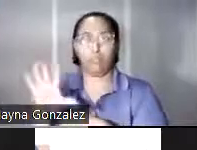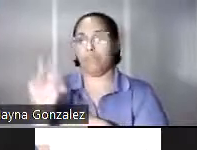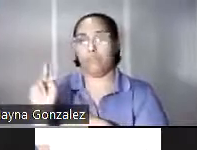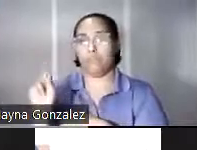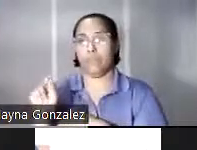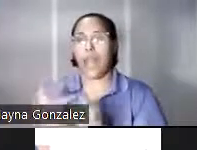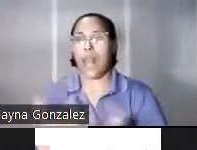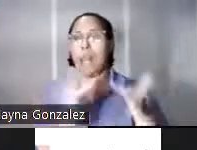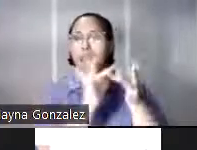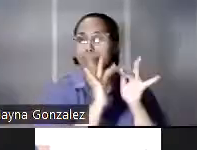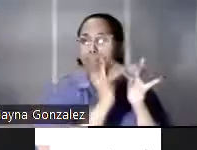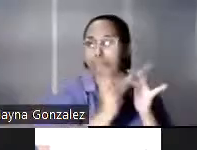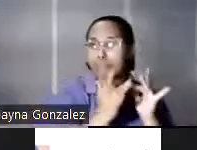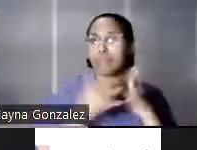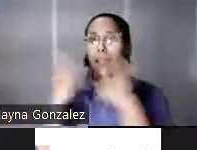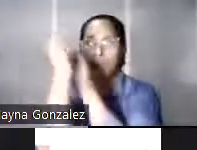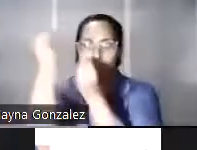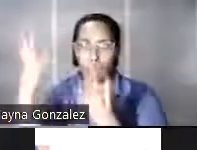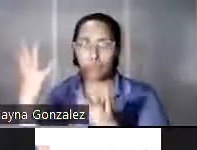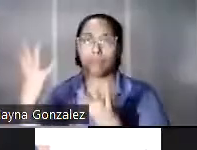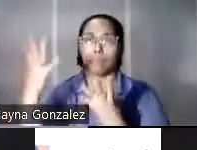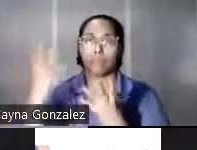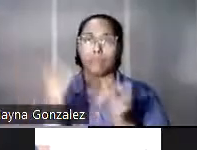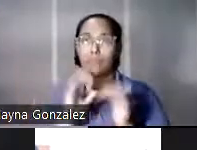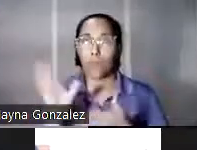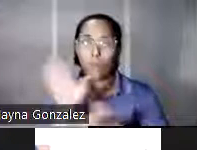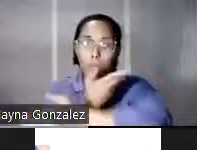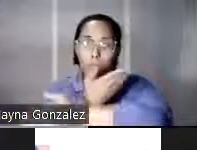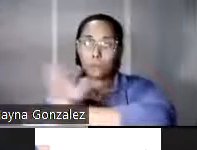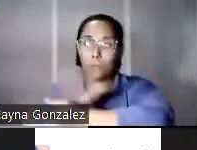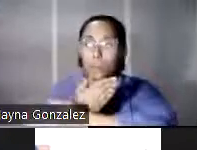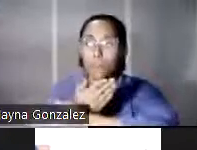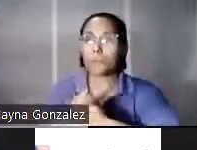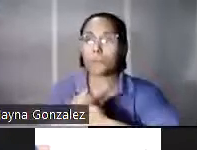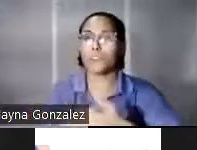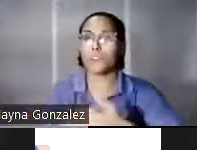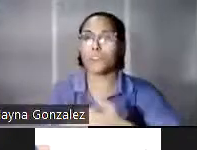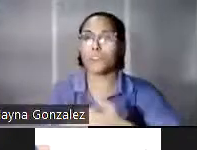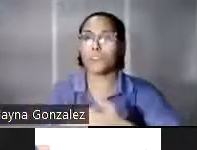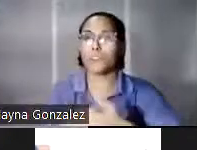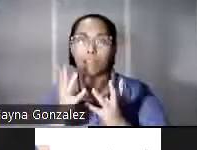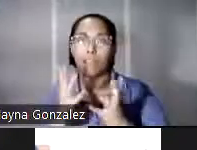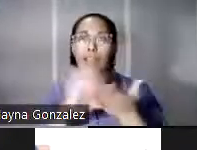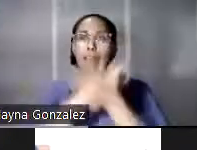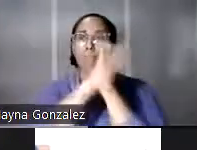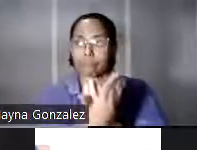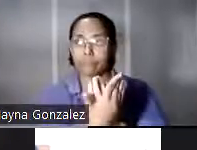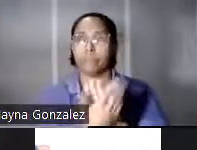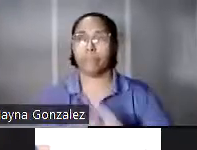los modos de consumir información, música y contenidos se habían transformado.